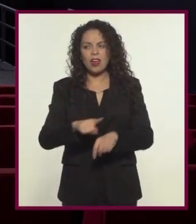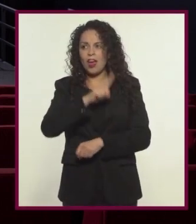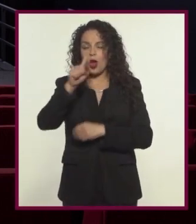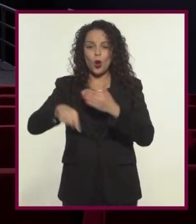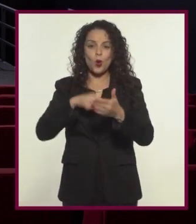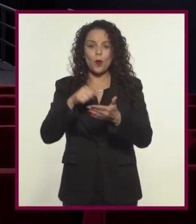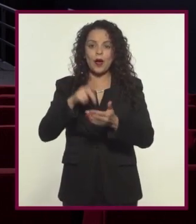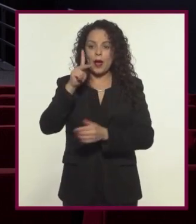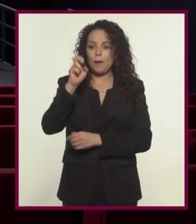de ventas en Pensilvania